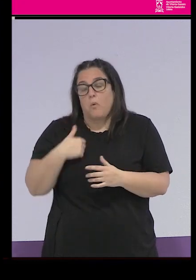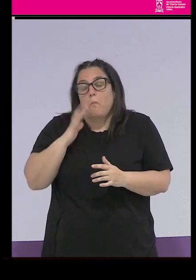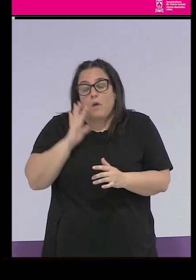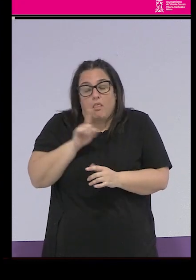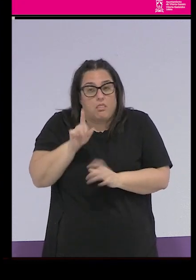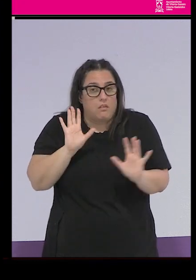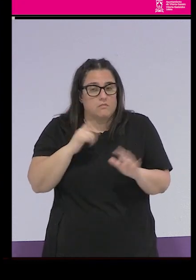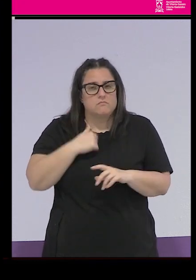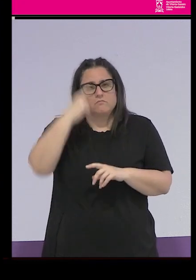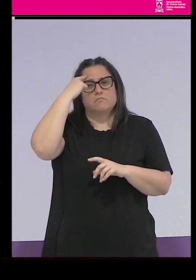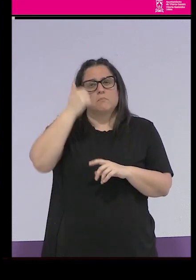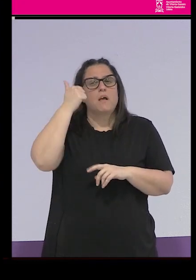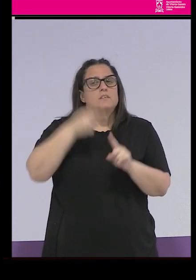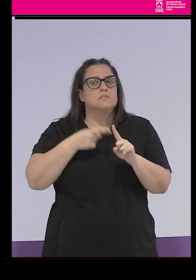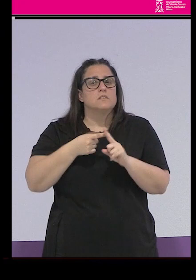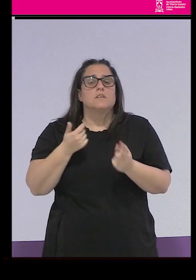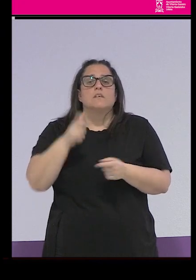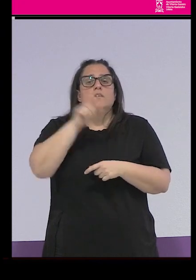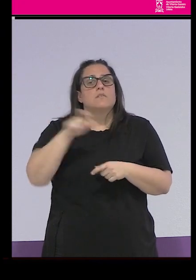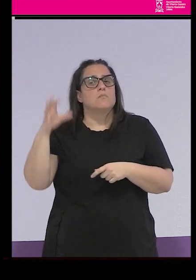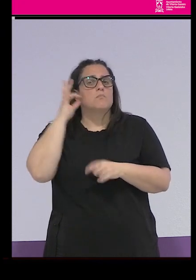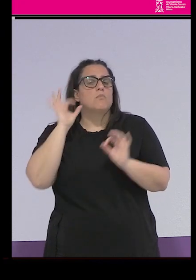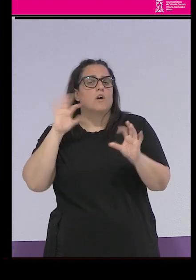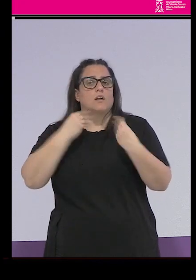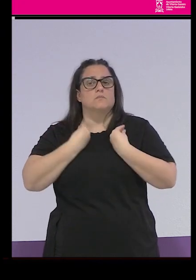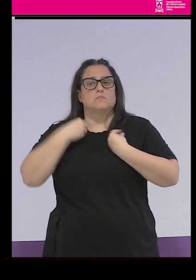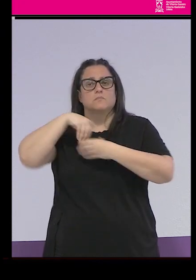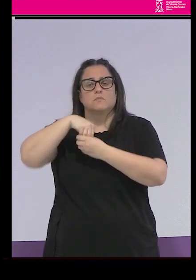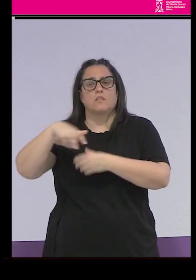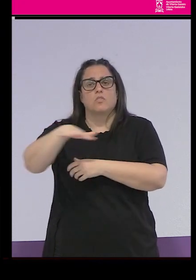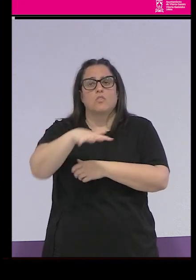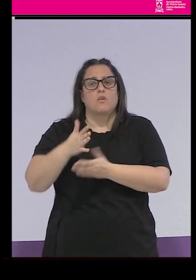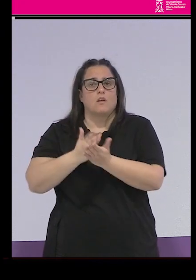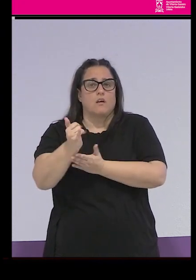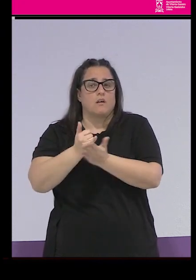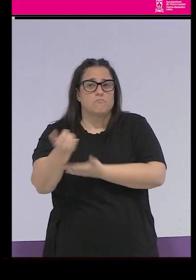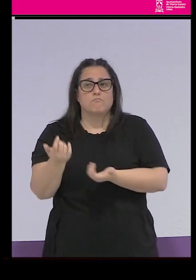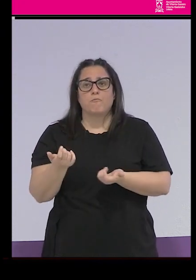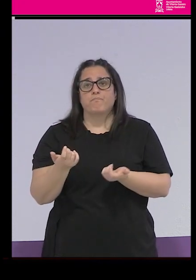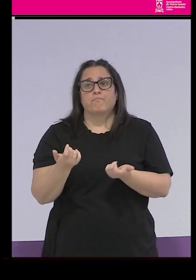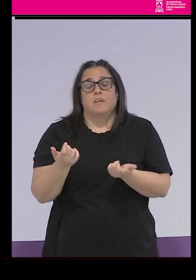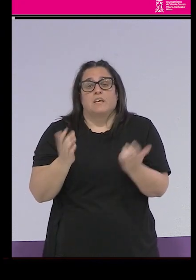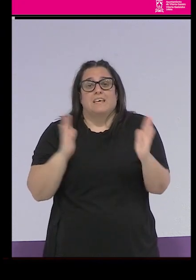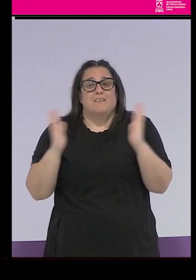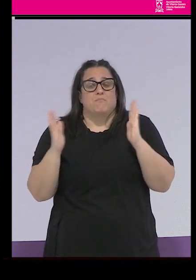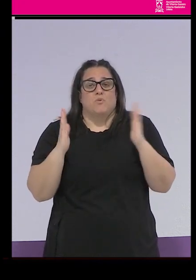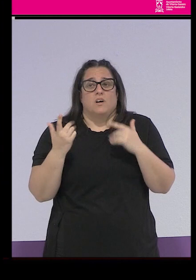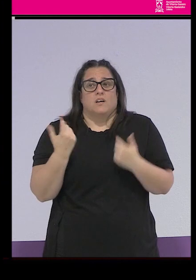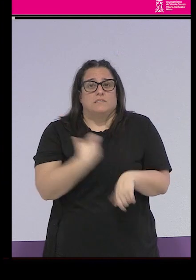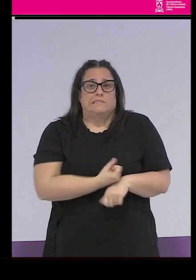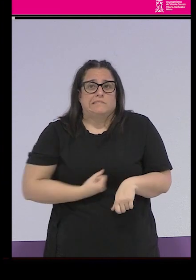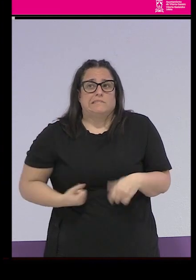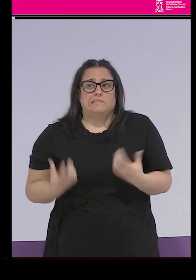Que ella lo que recuerda más era que eran mujeres del campo, ¿no? Y dice pues que era una época de mucha escasez, que se vivía de forma muy precaria y que había muchas